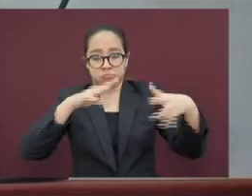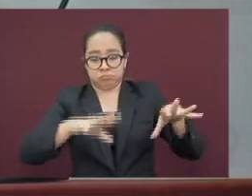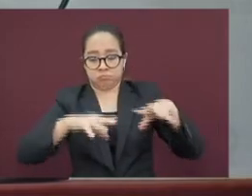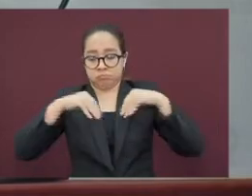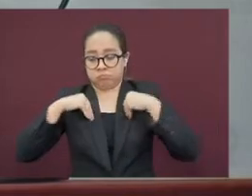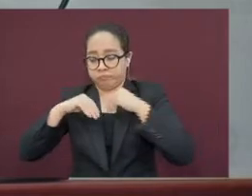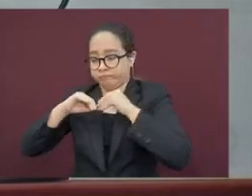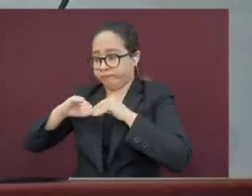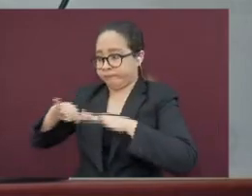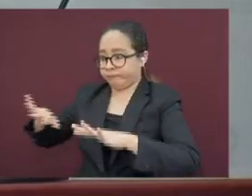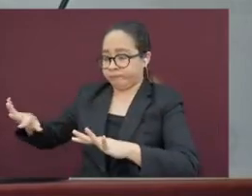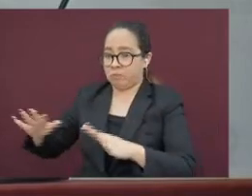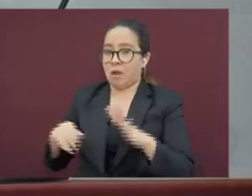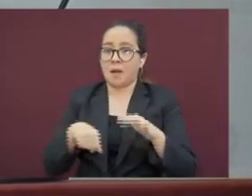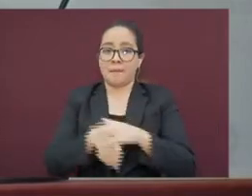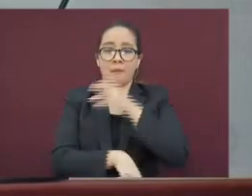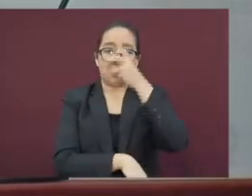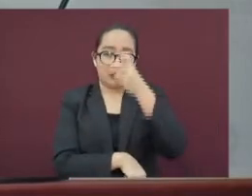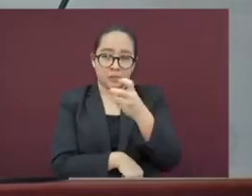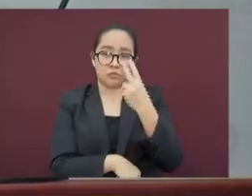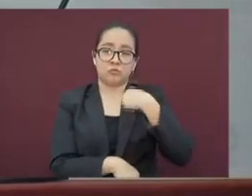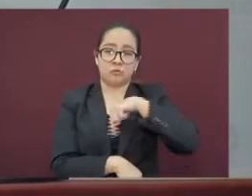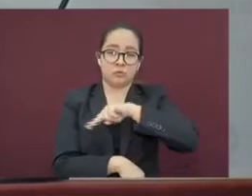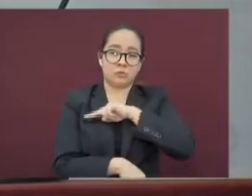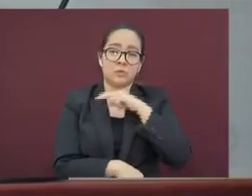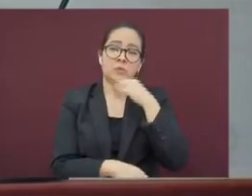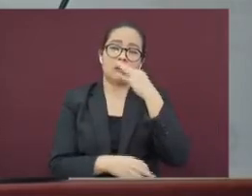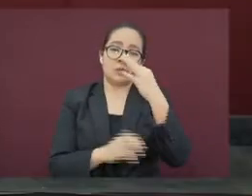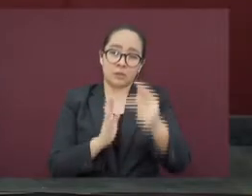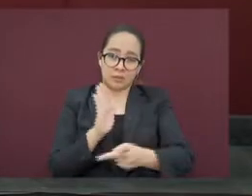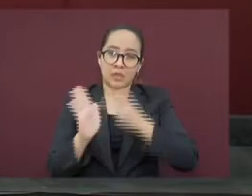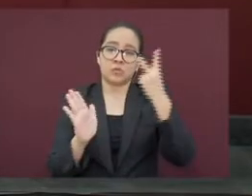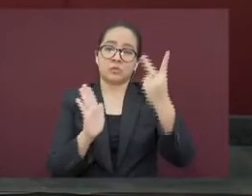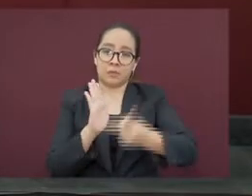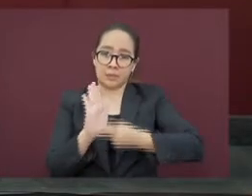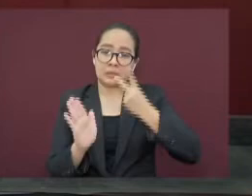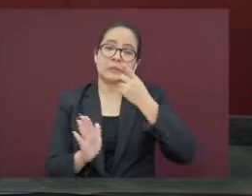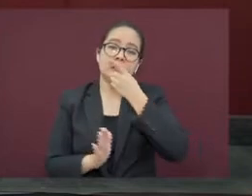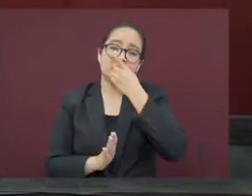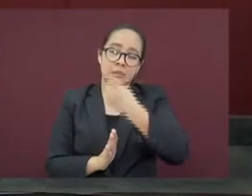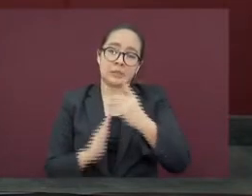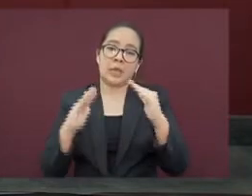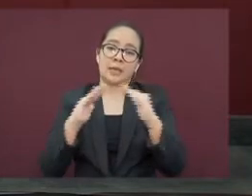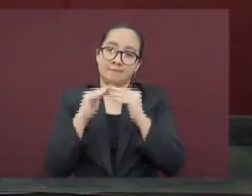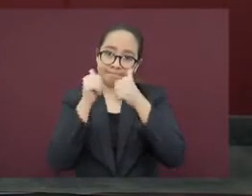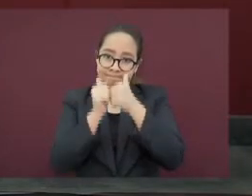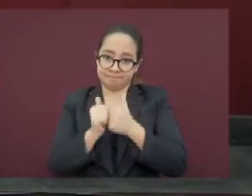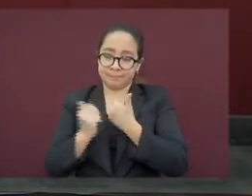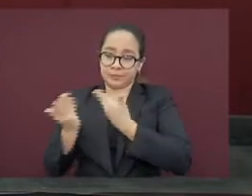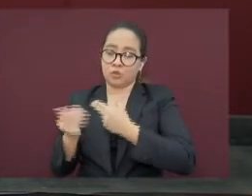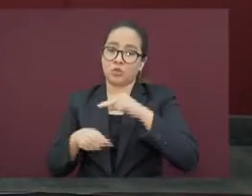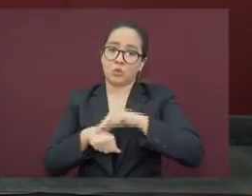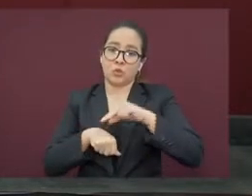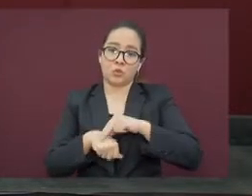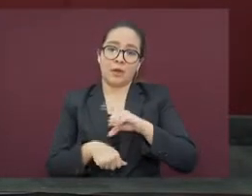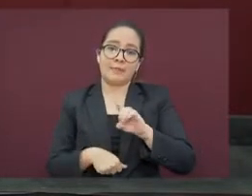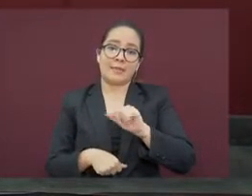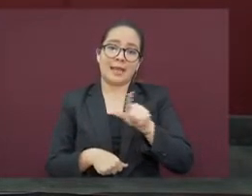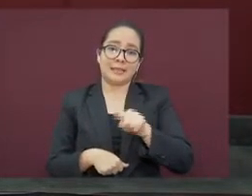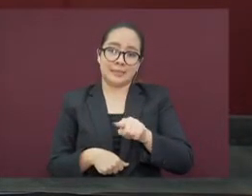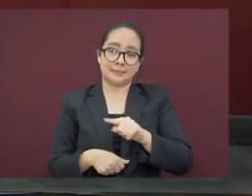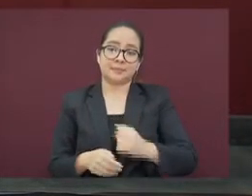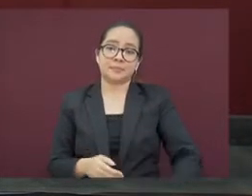Es por ello que estaremos reiterando, quédate en casa. Dejo la palabra a la doctora Díaz del Castillo.